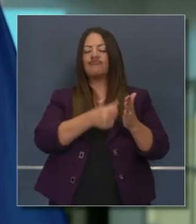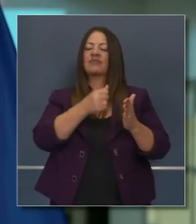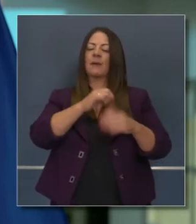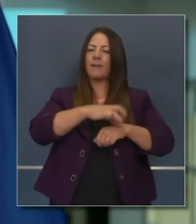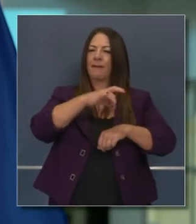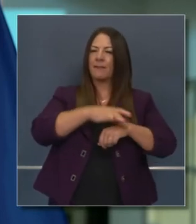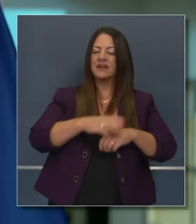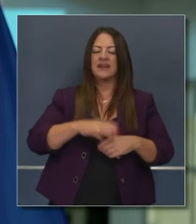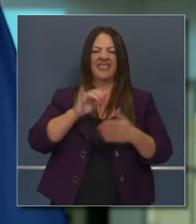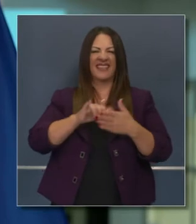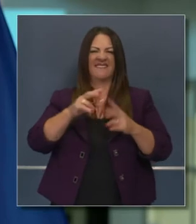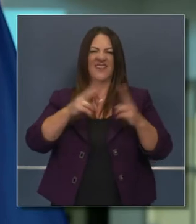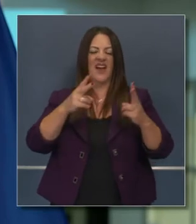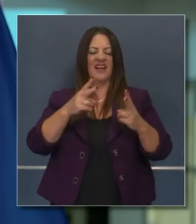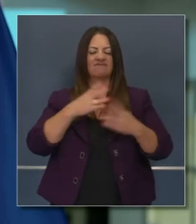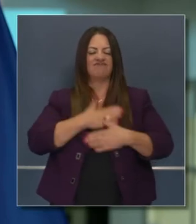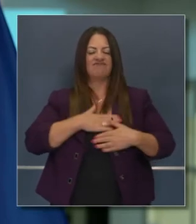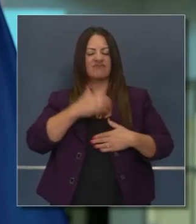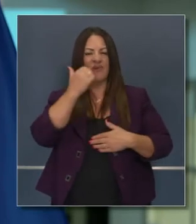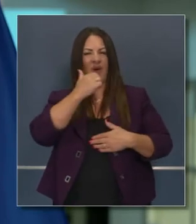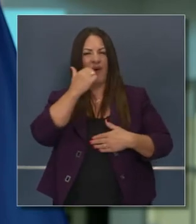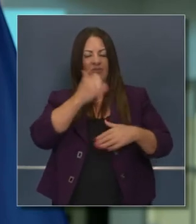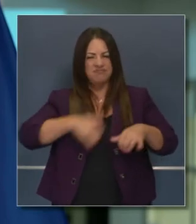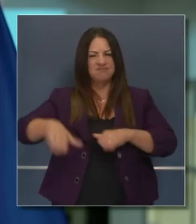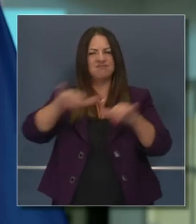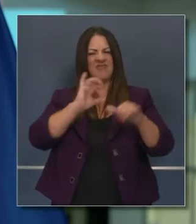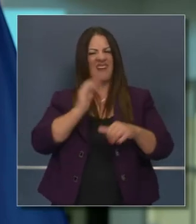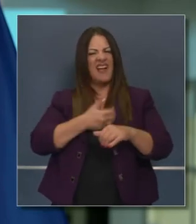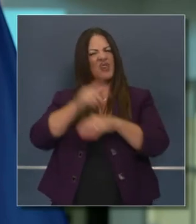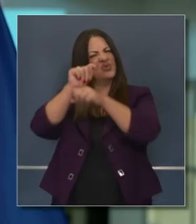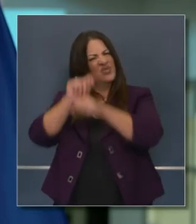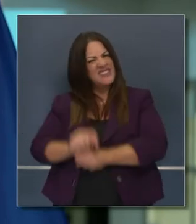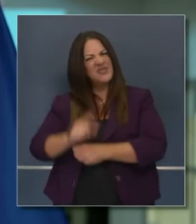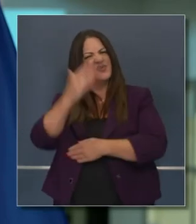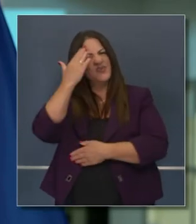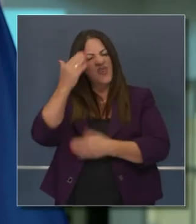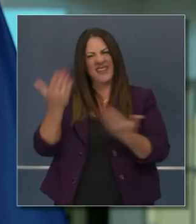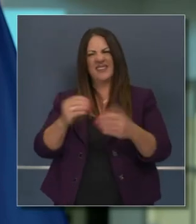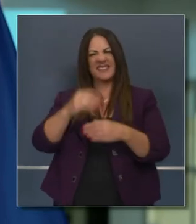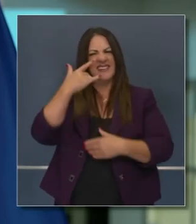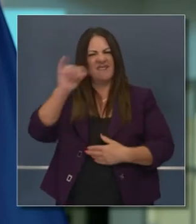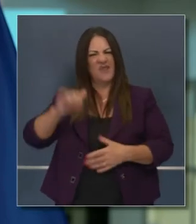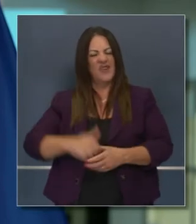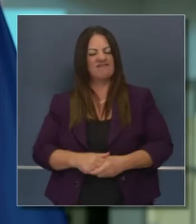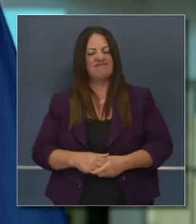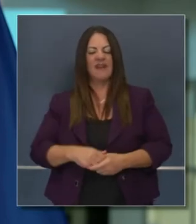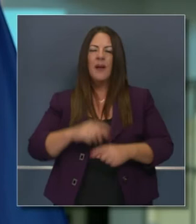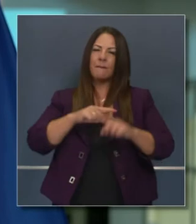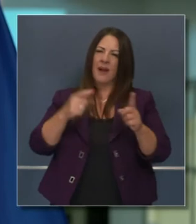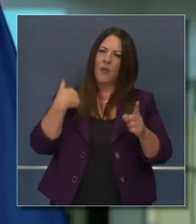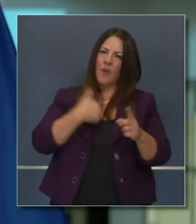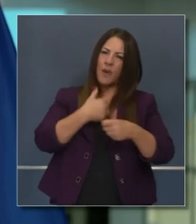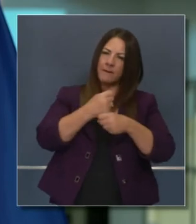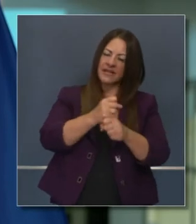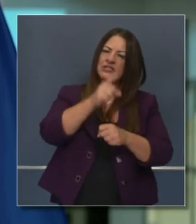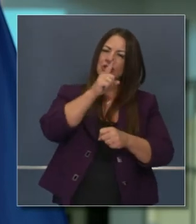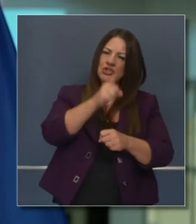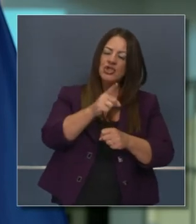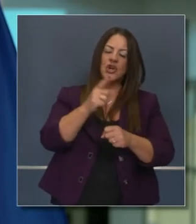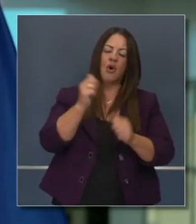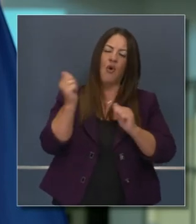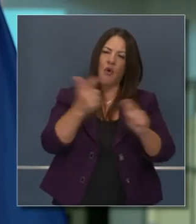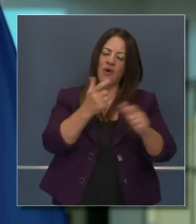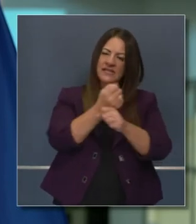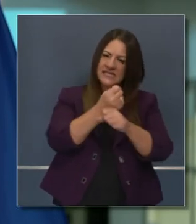es que estas actividades son comunes y definen parte de nuestra tradición aquí en el estado. Solo que queremos estar seguros de que avanzamos